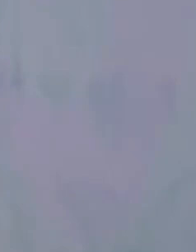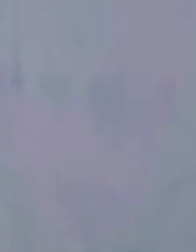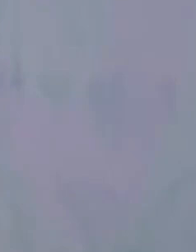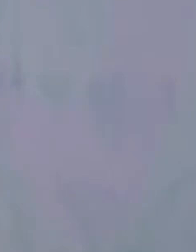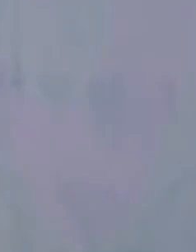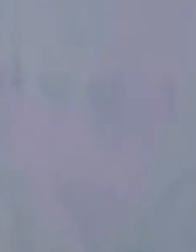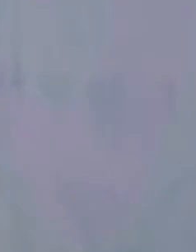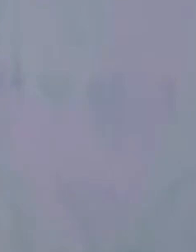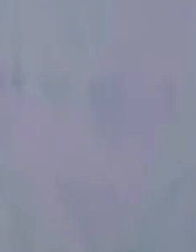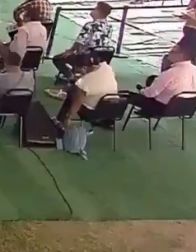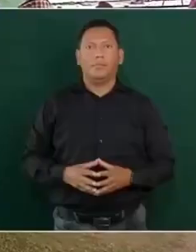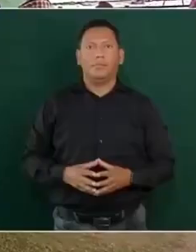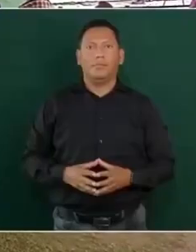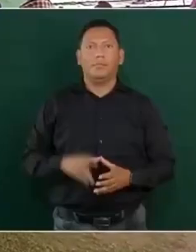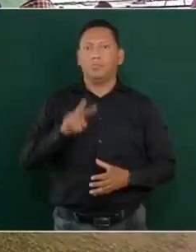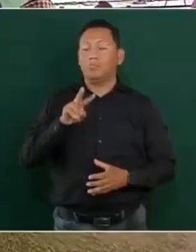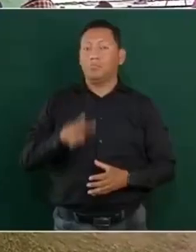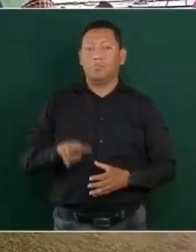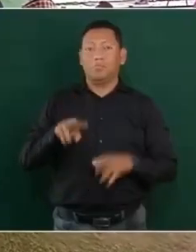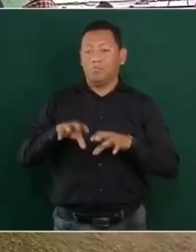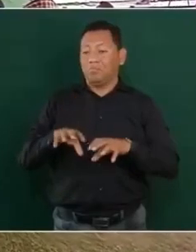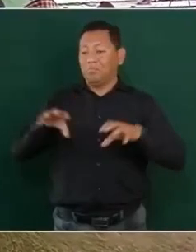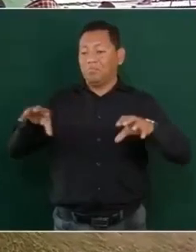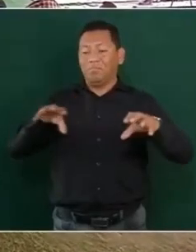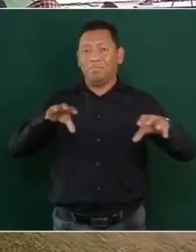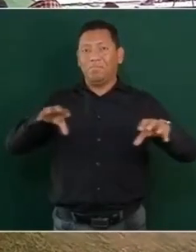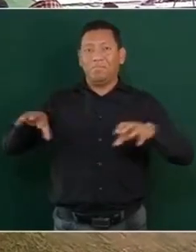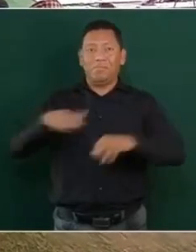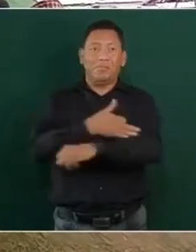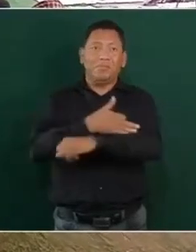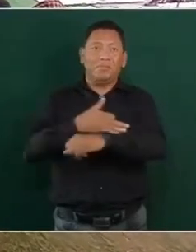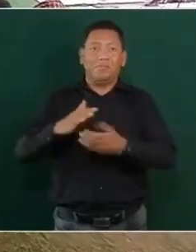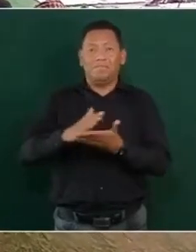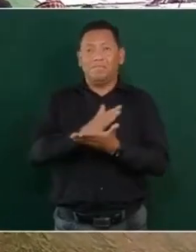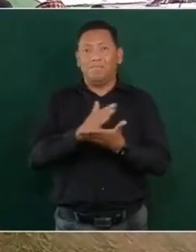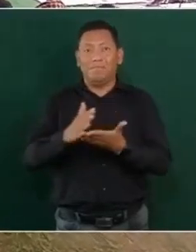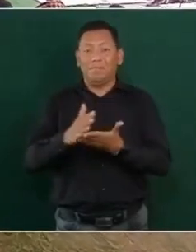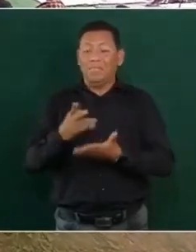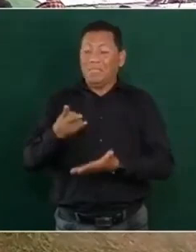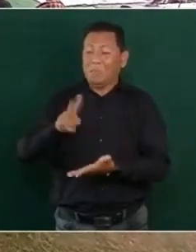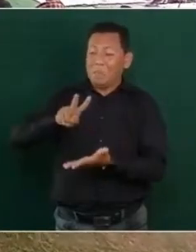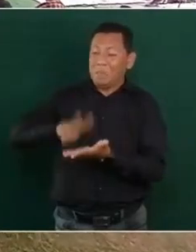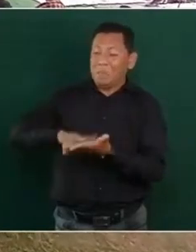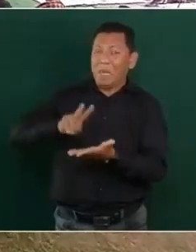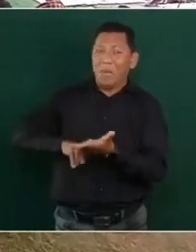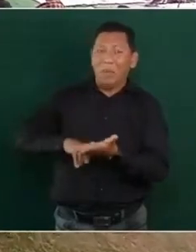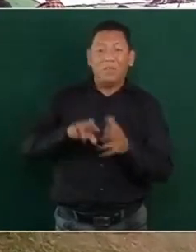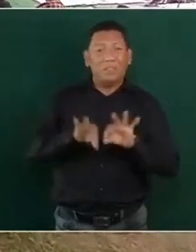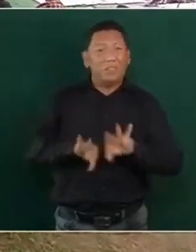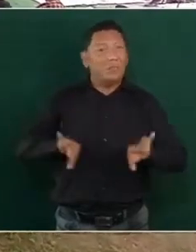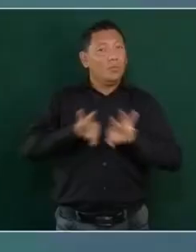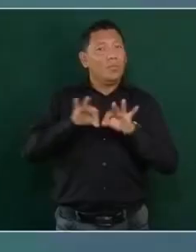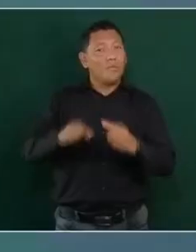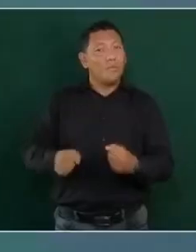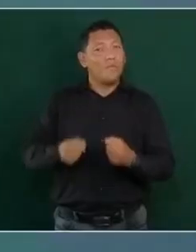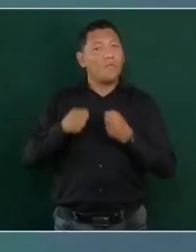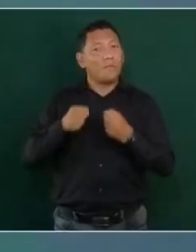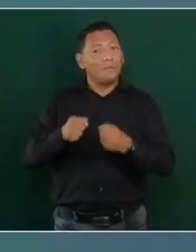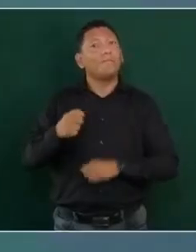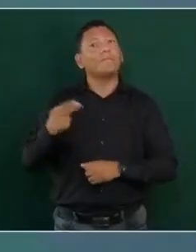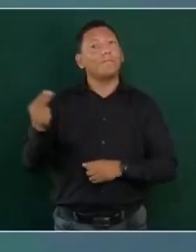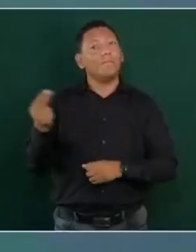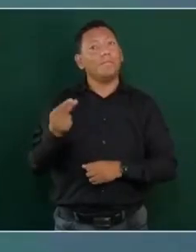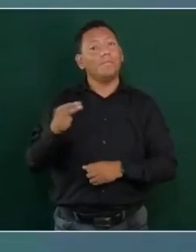Entonces, hay que reforzar esos valores, hay que atender más